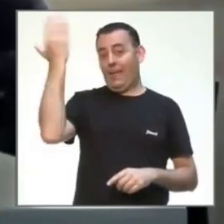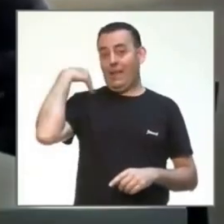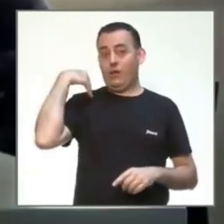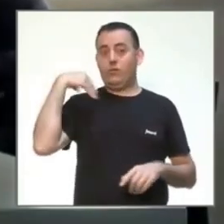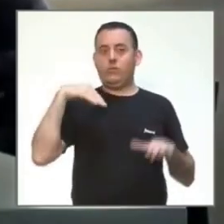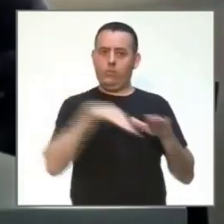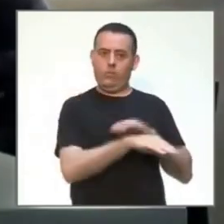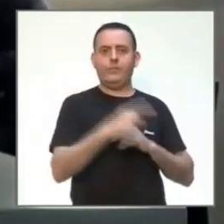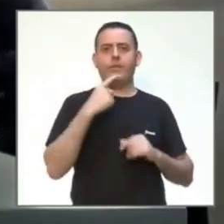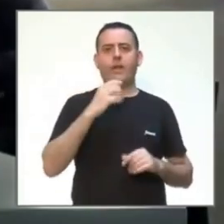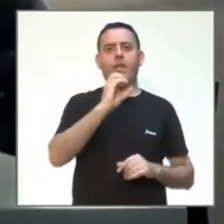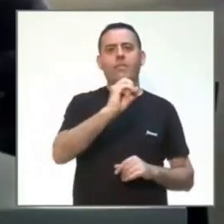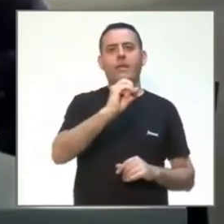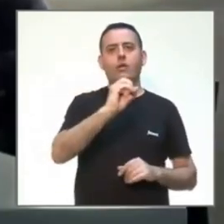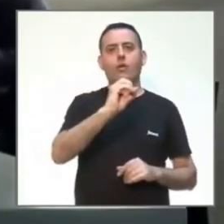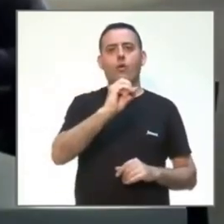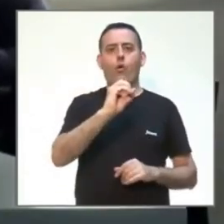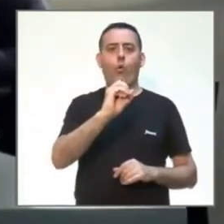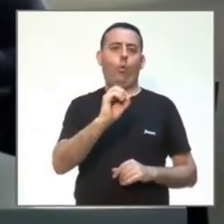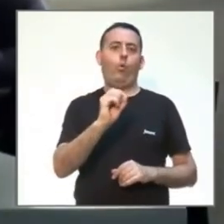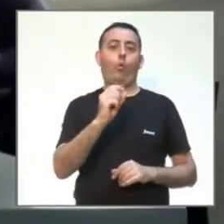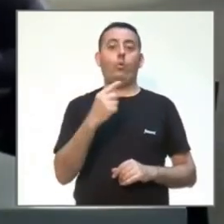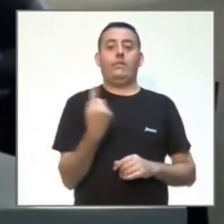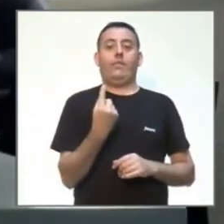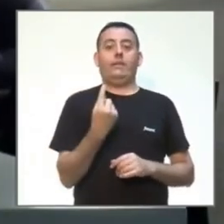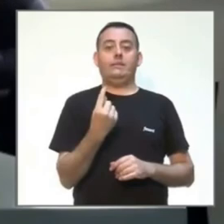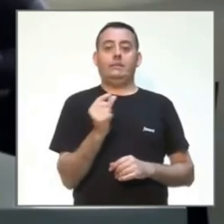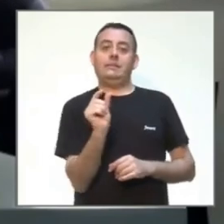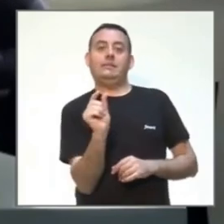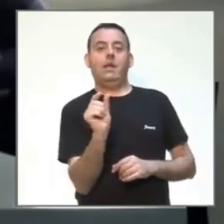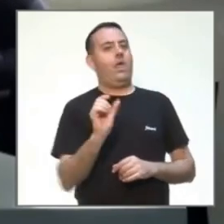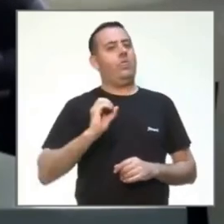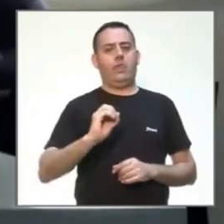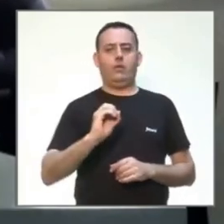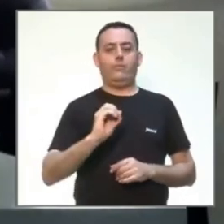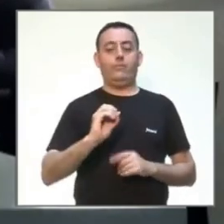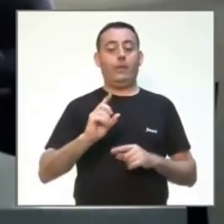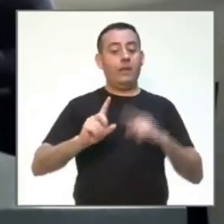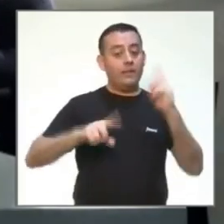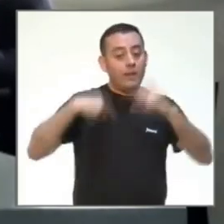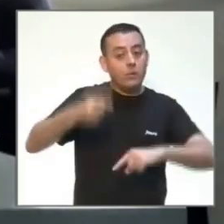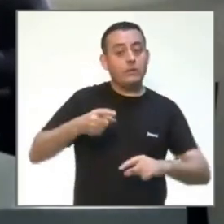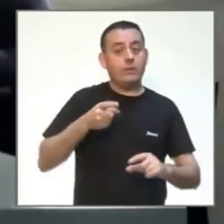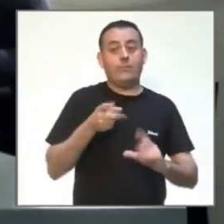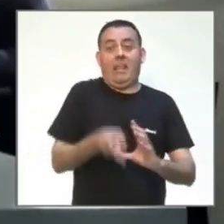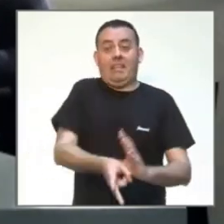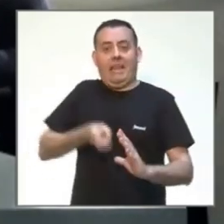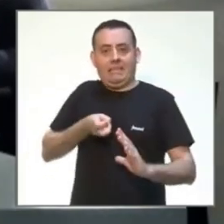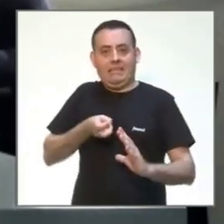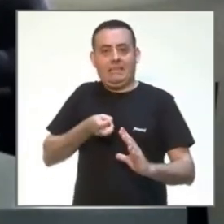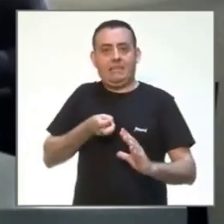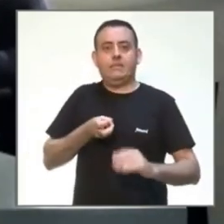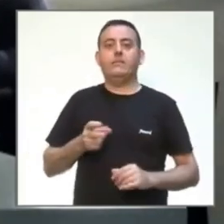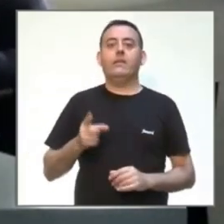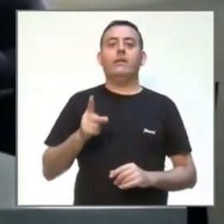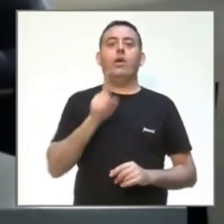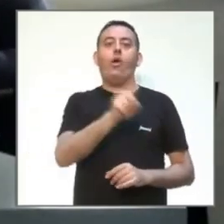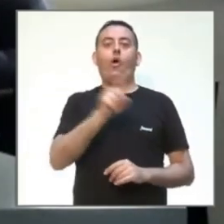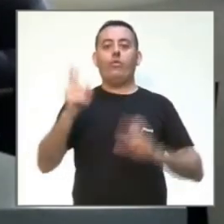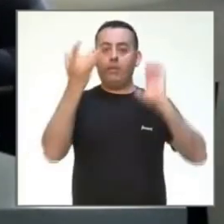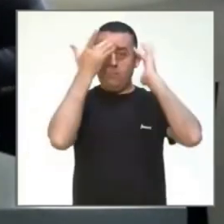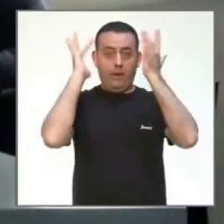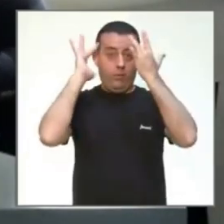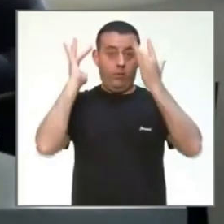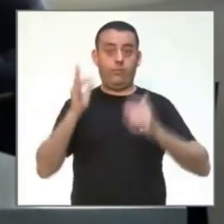ha dado 0, 0 unidades. Ese mismo análisis lo hemos hecho con otra muestra del 11 de marzo, que